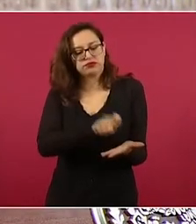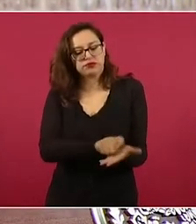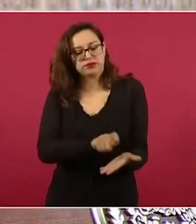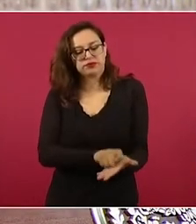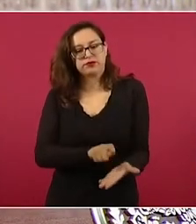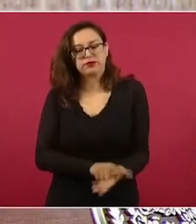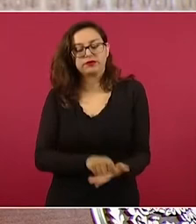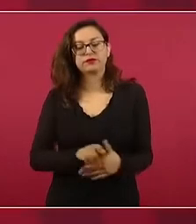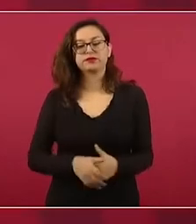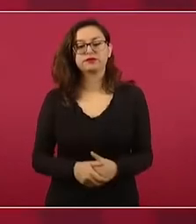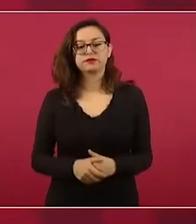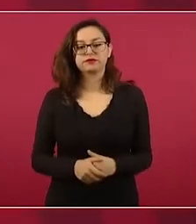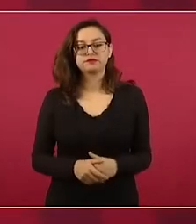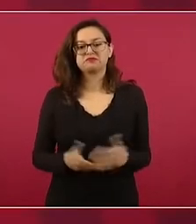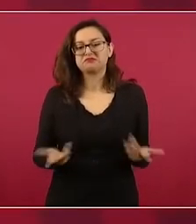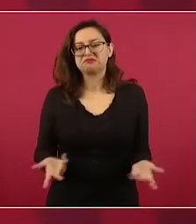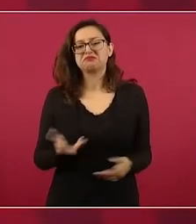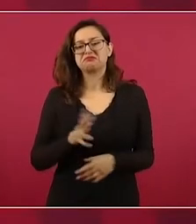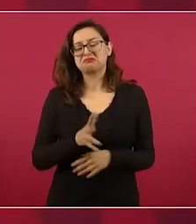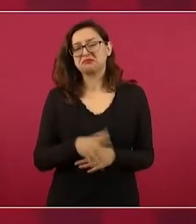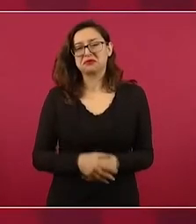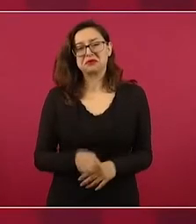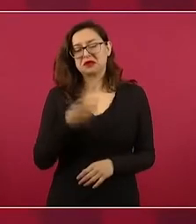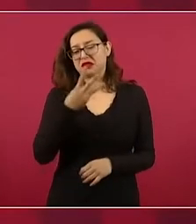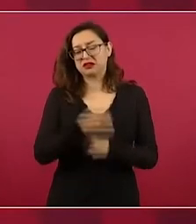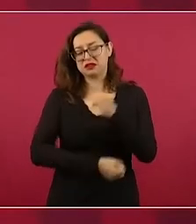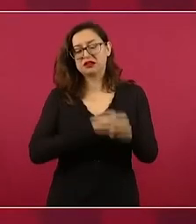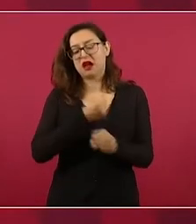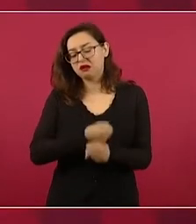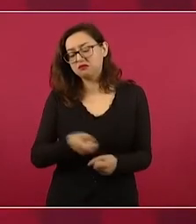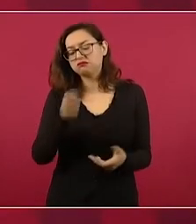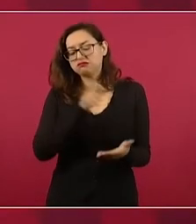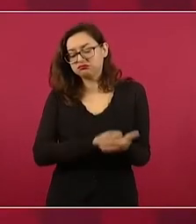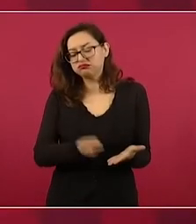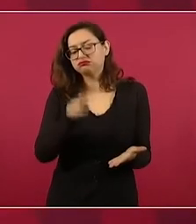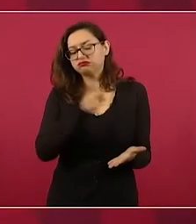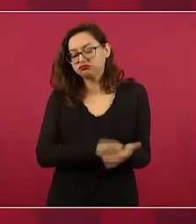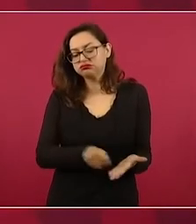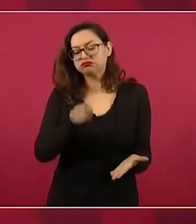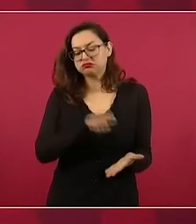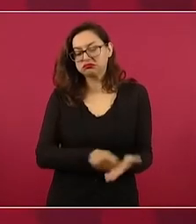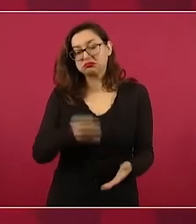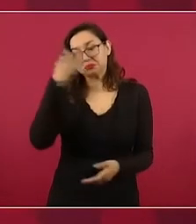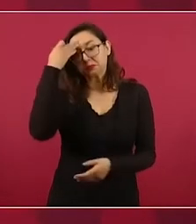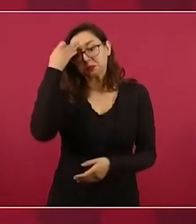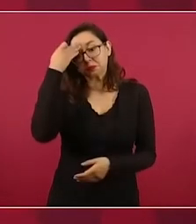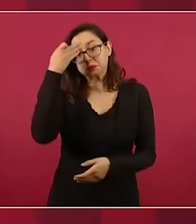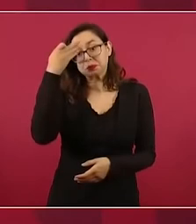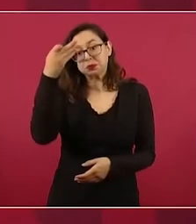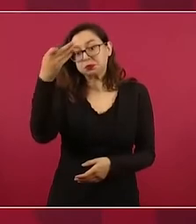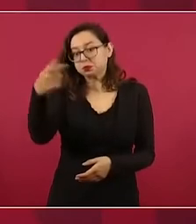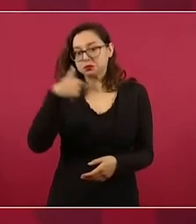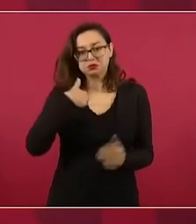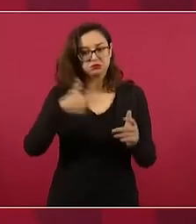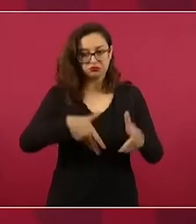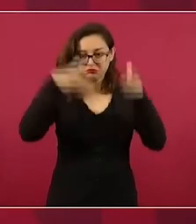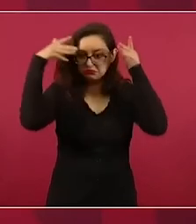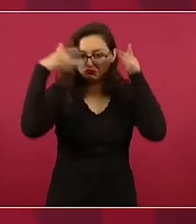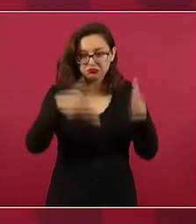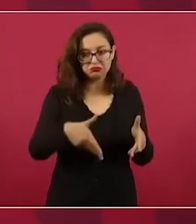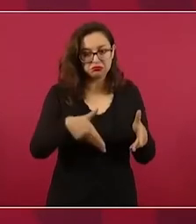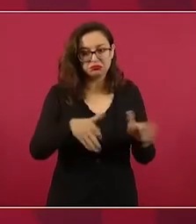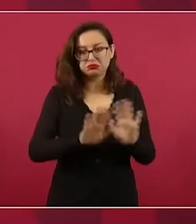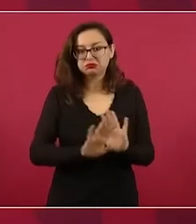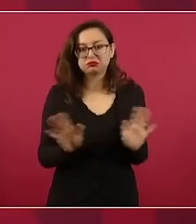Un libro que me va a llevar tiempo y voy a estar dedicado a eso